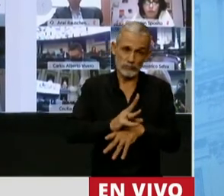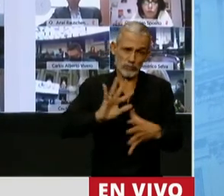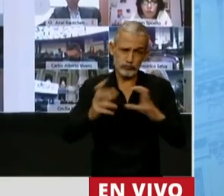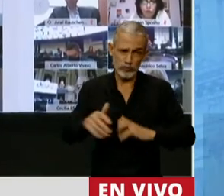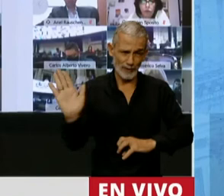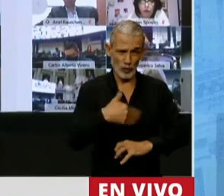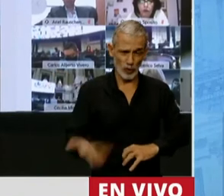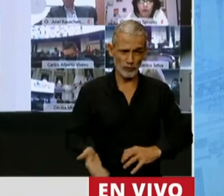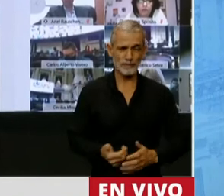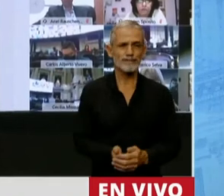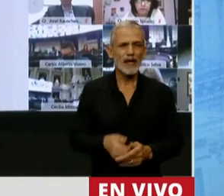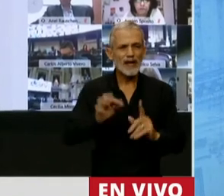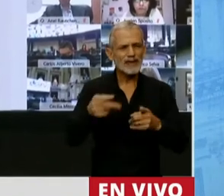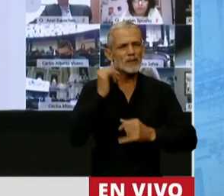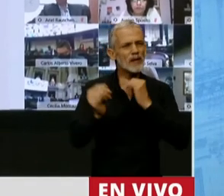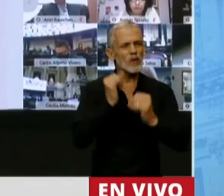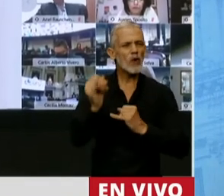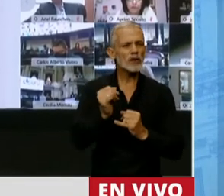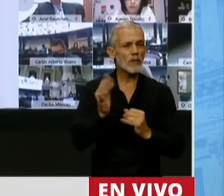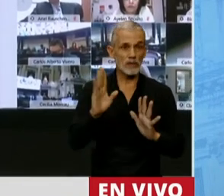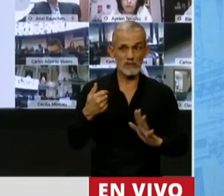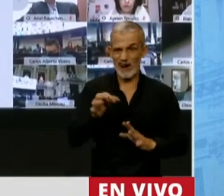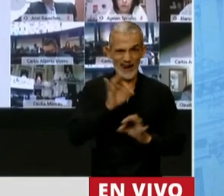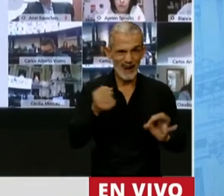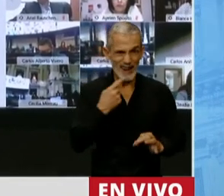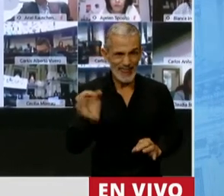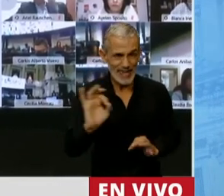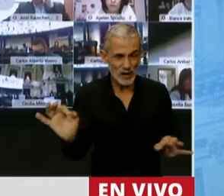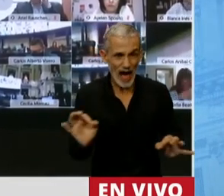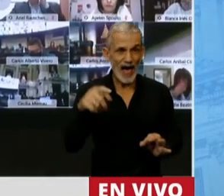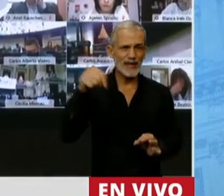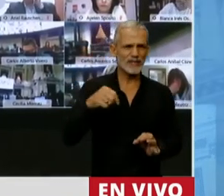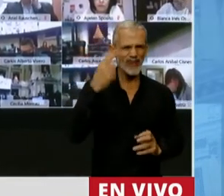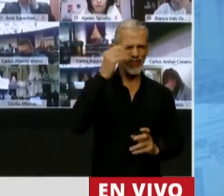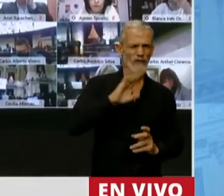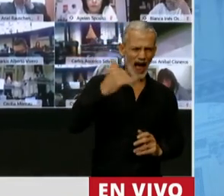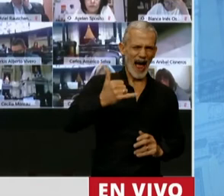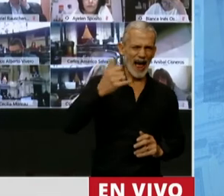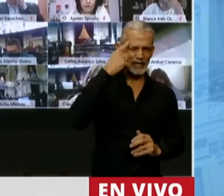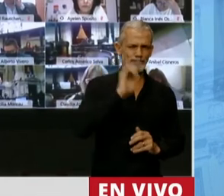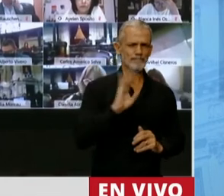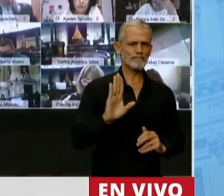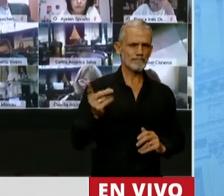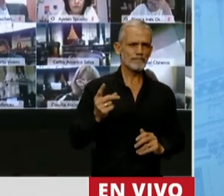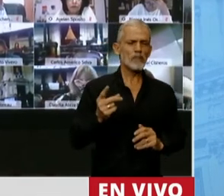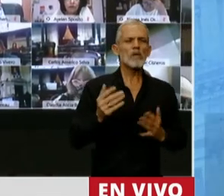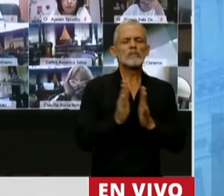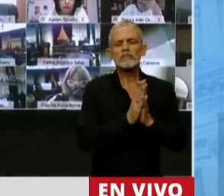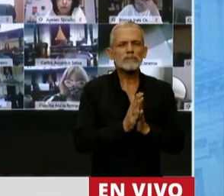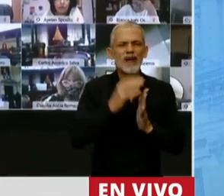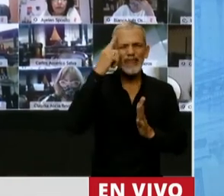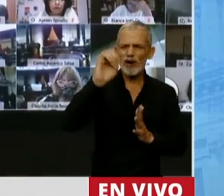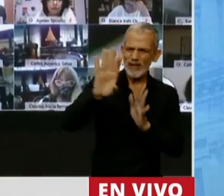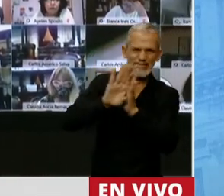destacar también, porque no se dijo, en esta desconfianza que hay, que tengan confianza en este